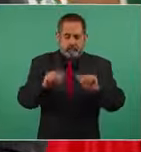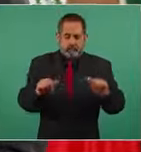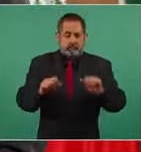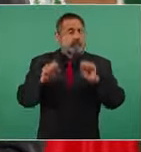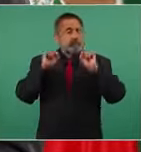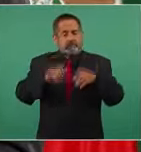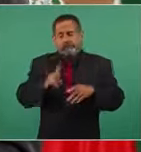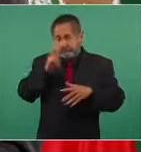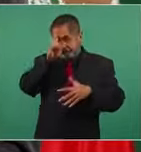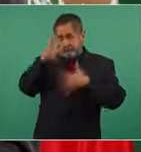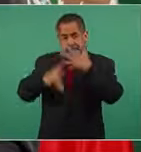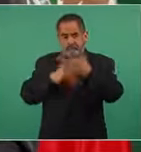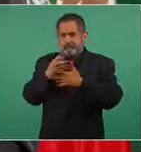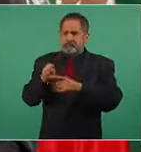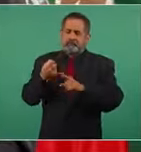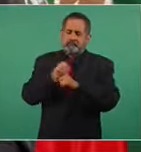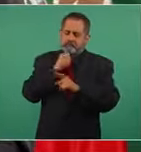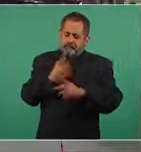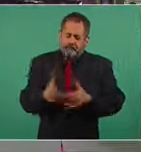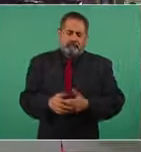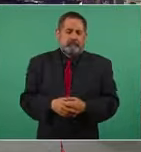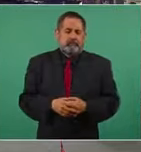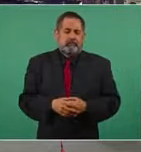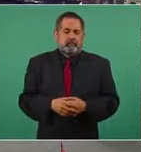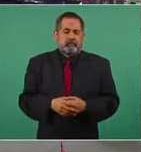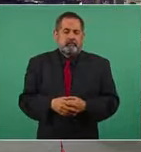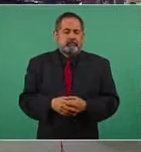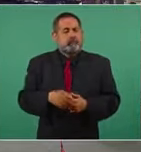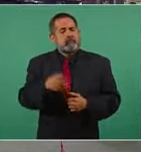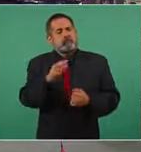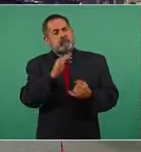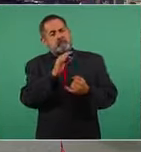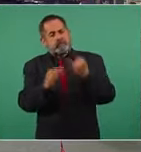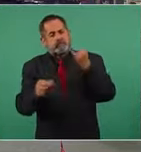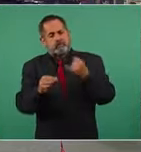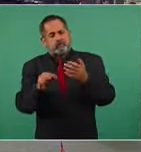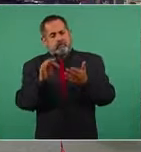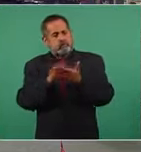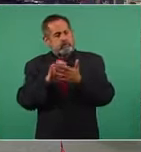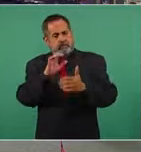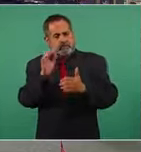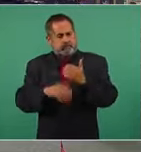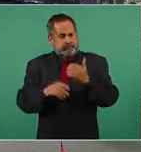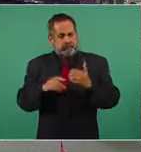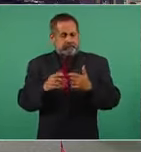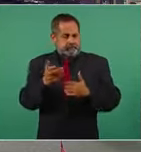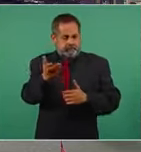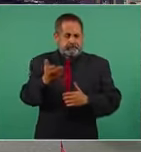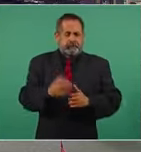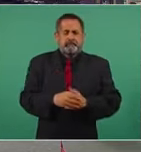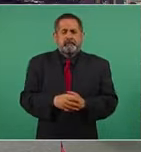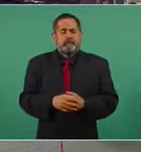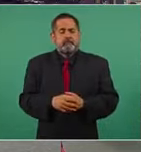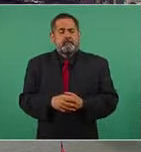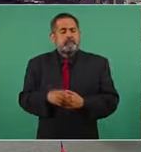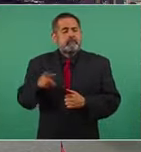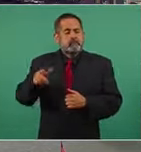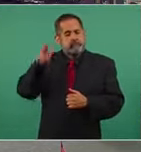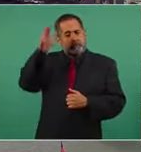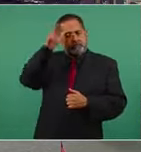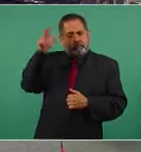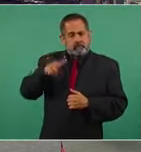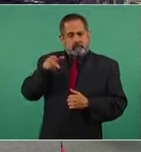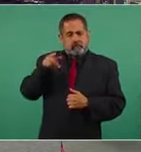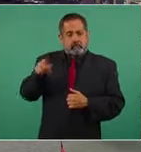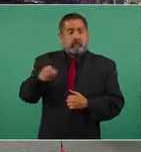violencia. Presidente, nada más para concluir este punto y pasar a otro rapidísimo, pero en el caso de Hidalgo precisamente